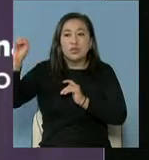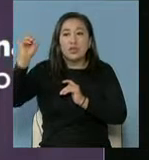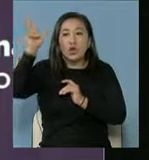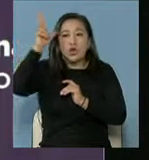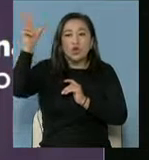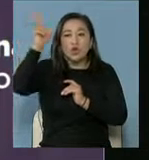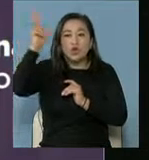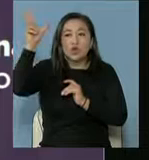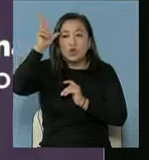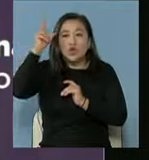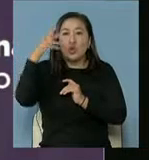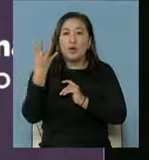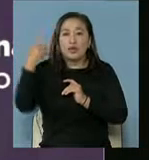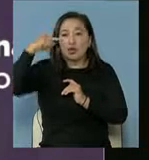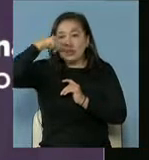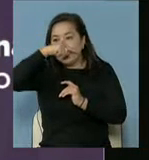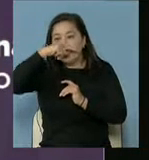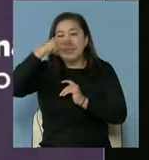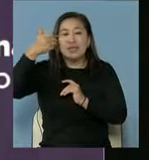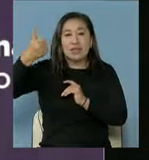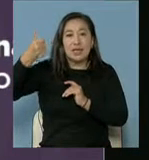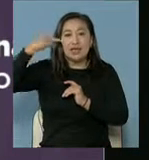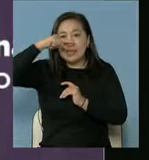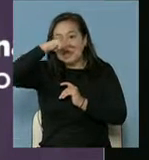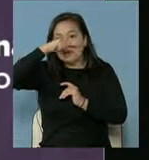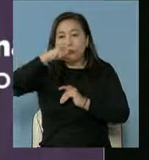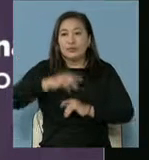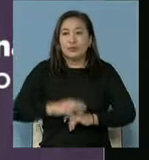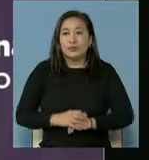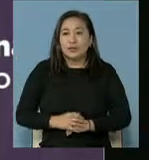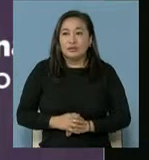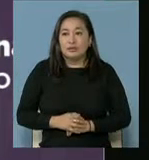888 4767.